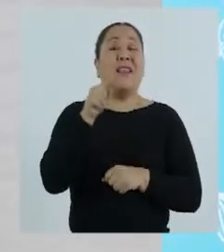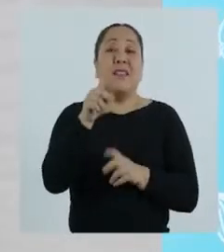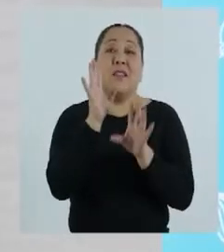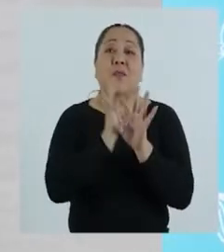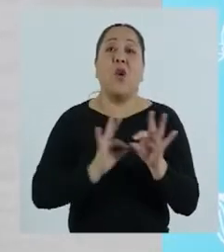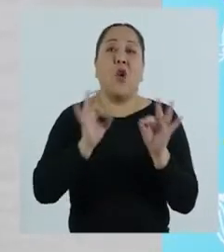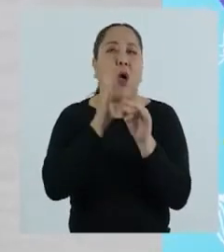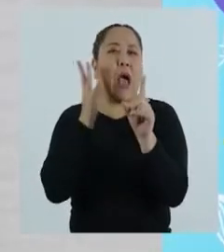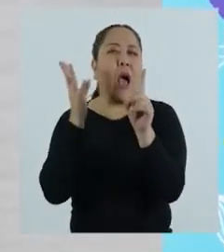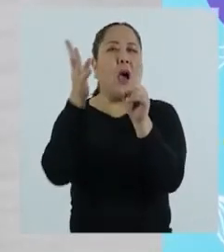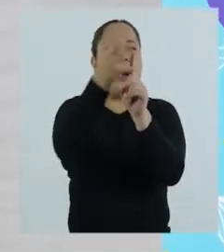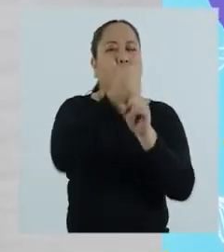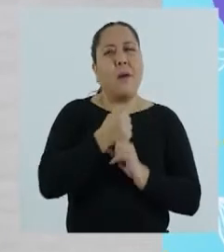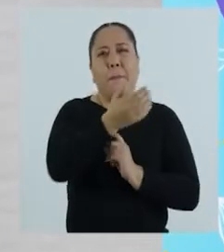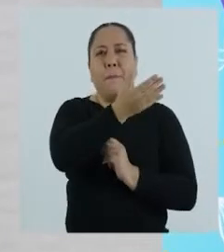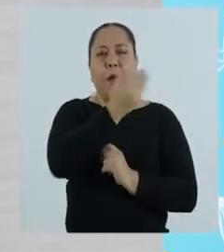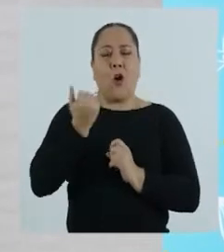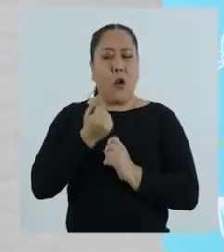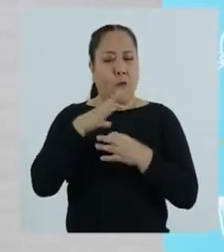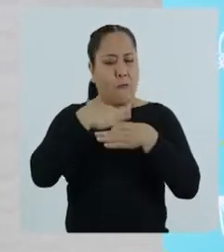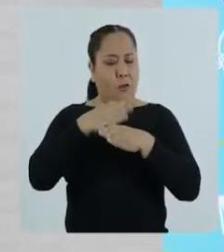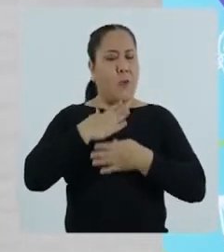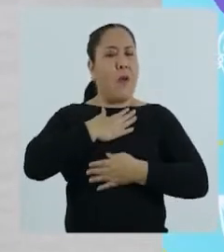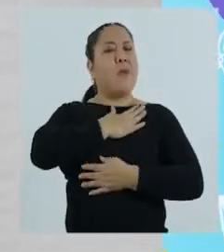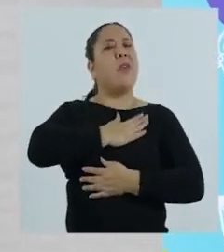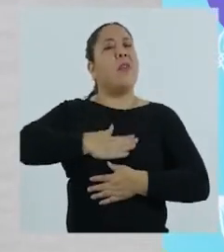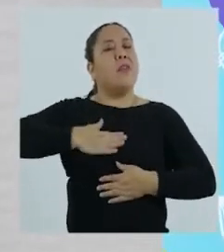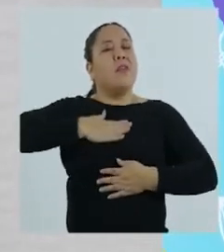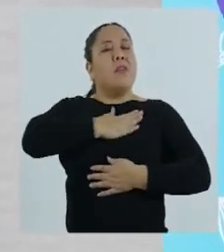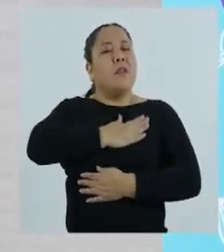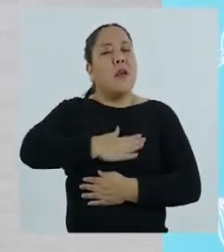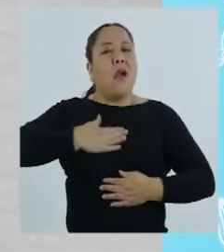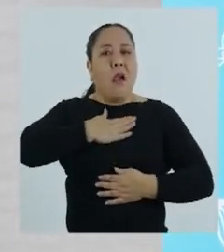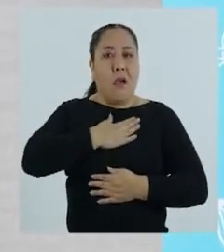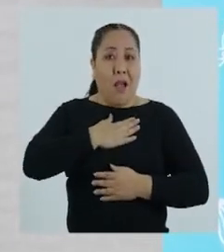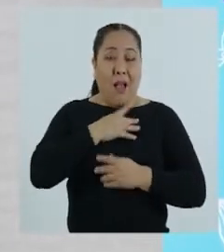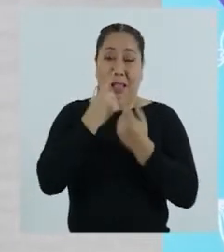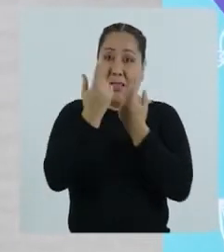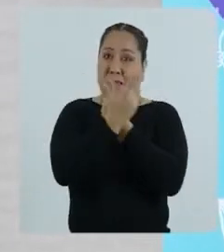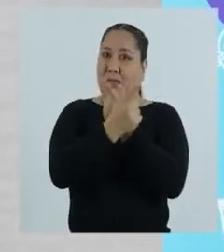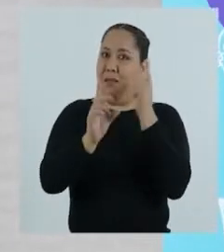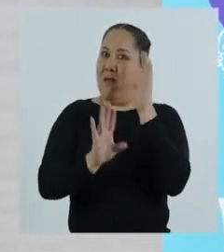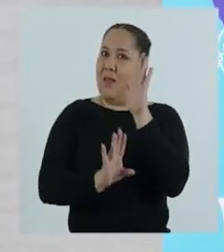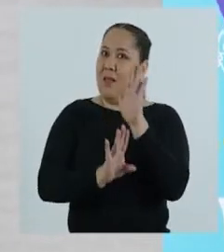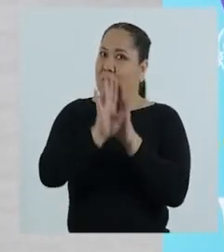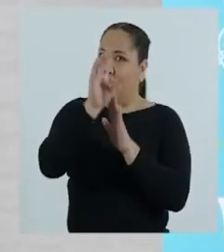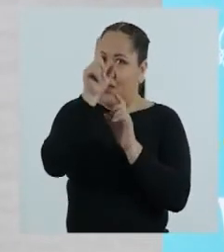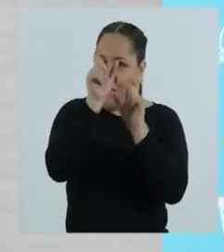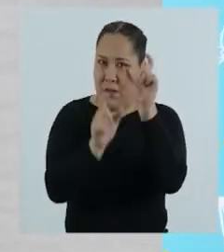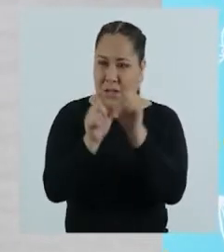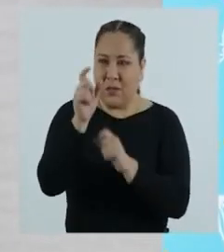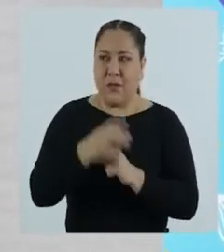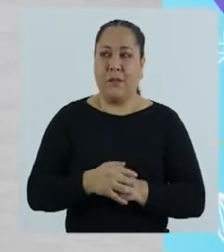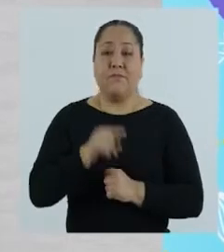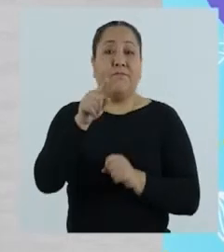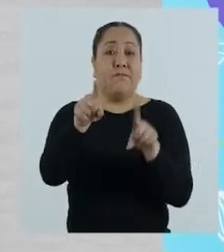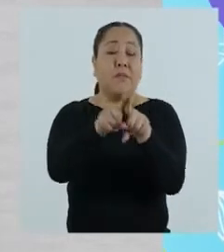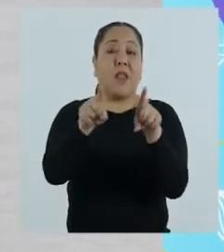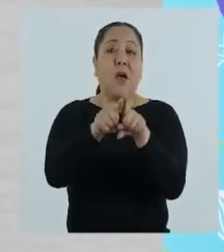Es importante porque se logran las mejores condiciones de bienestar y el libre desarrollo de la persona.